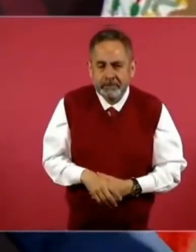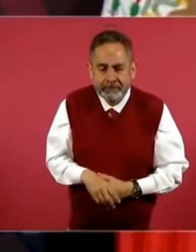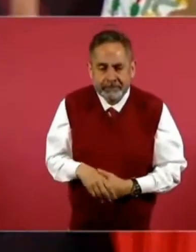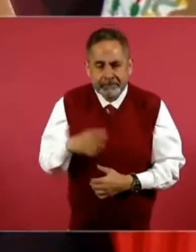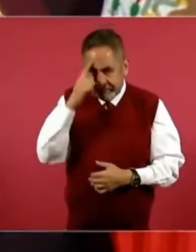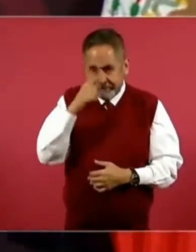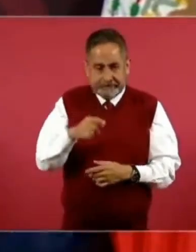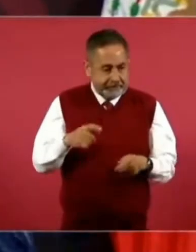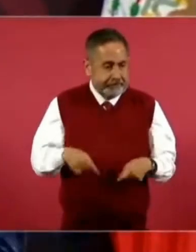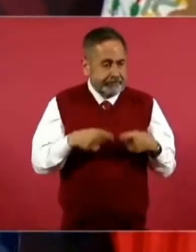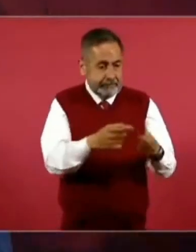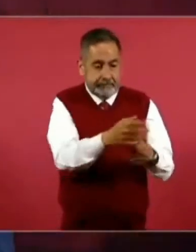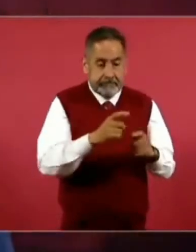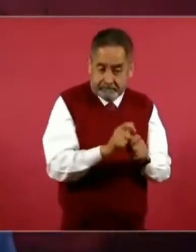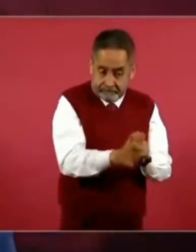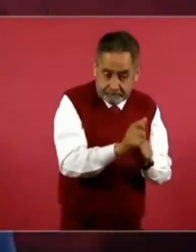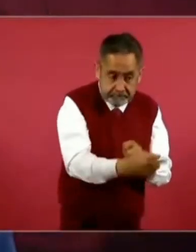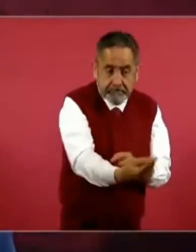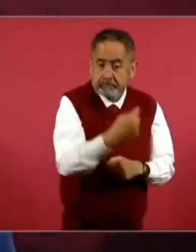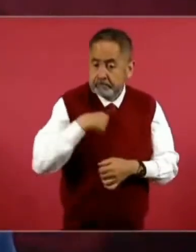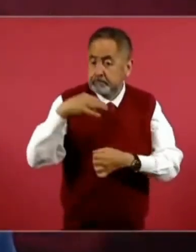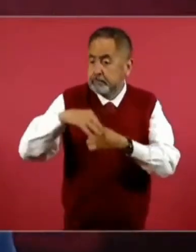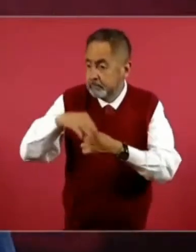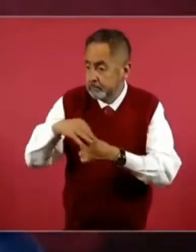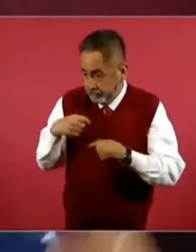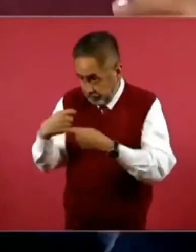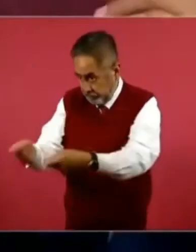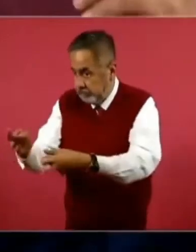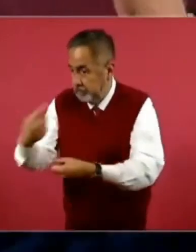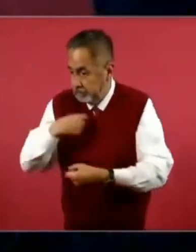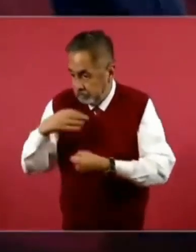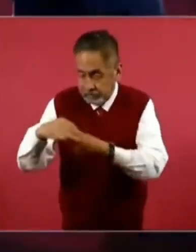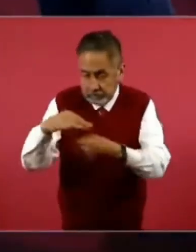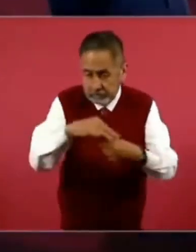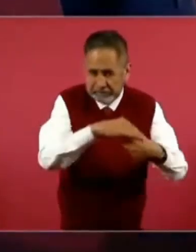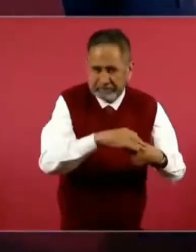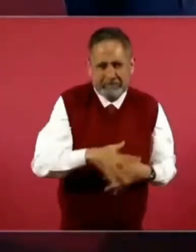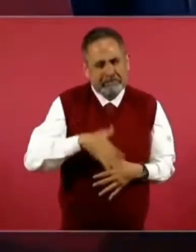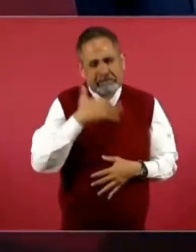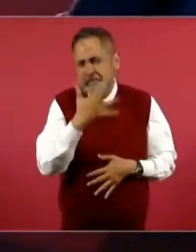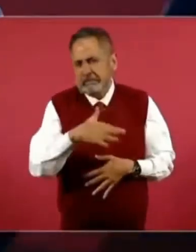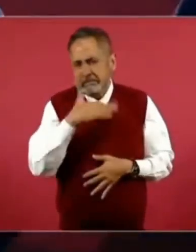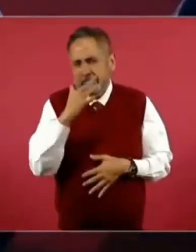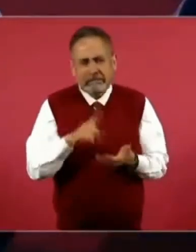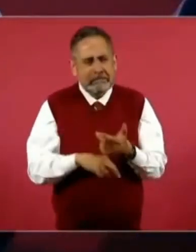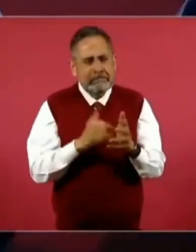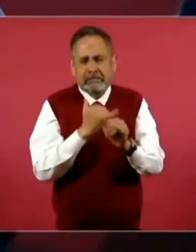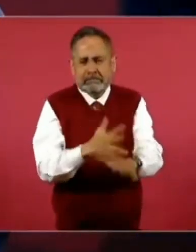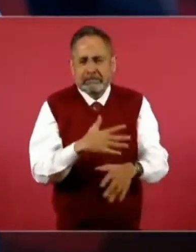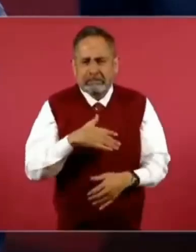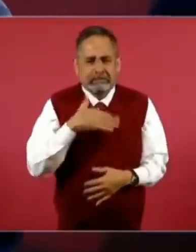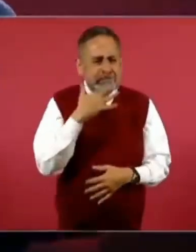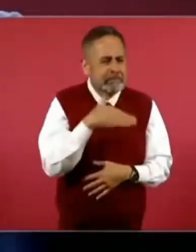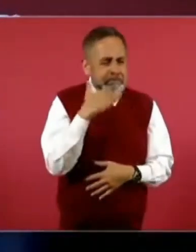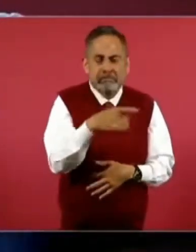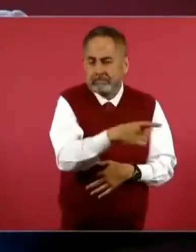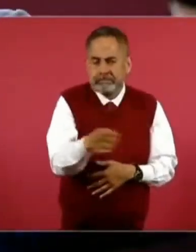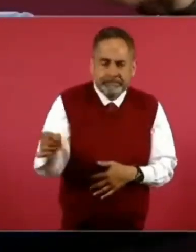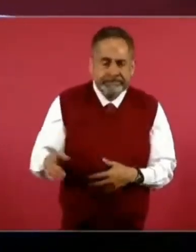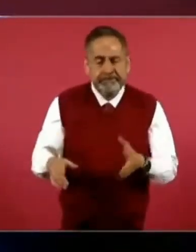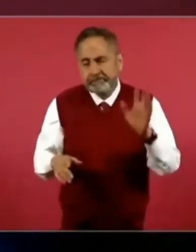obtener los votos. Y un sinnúmero de trampas llegaron